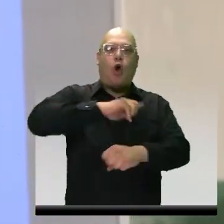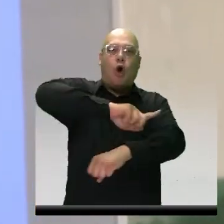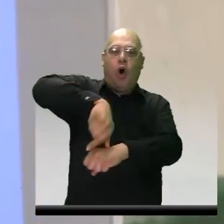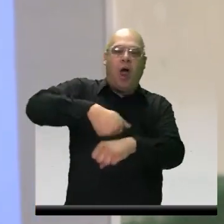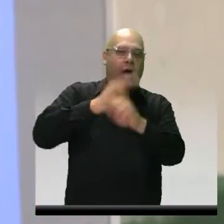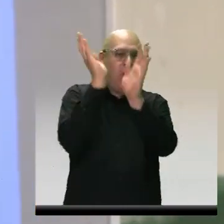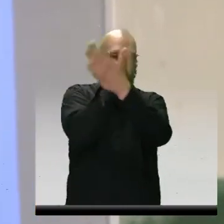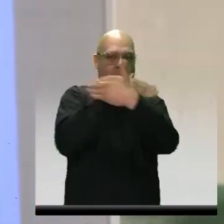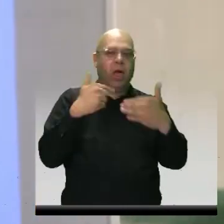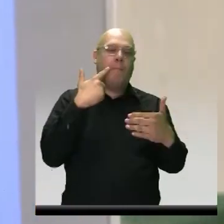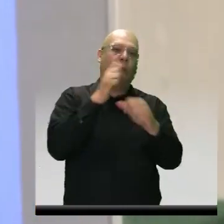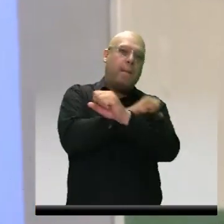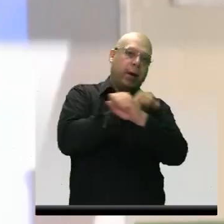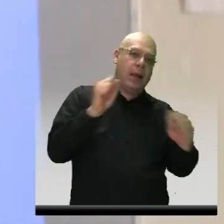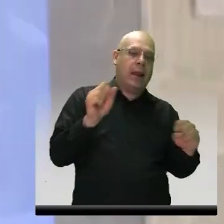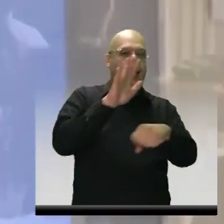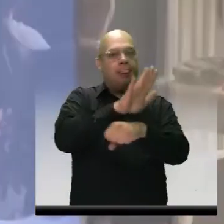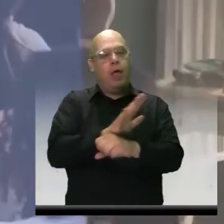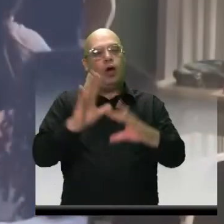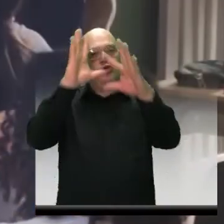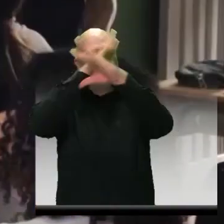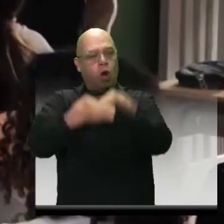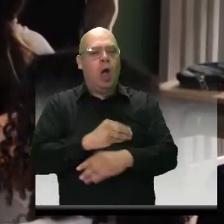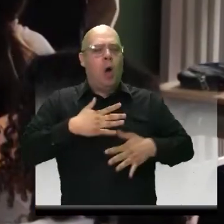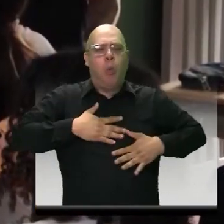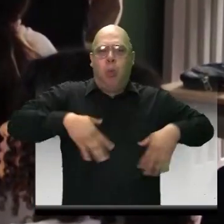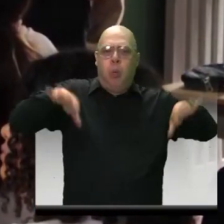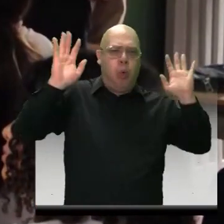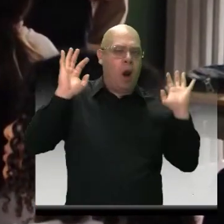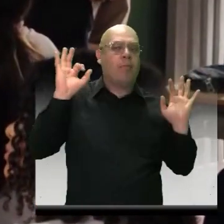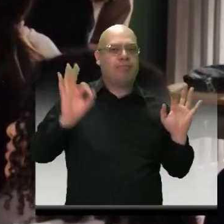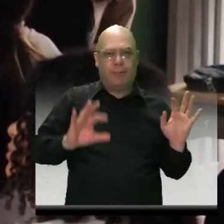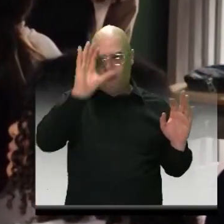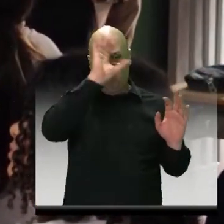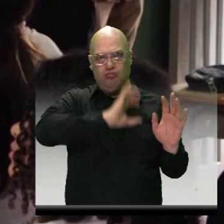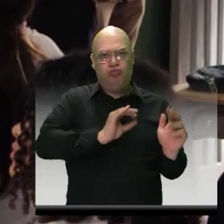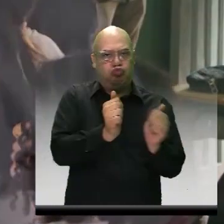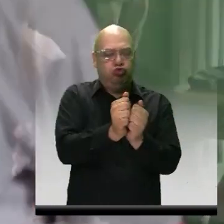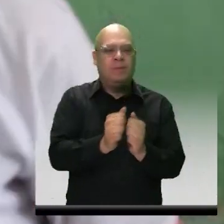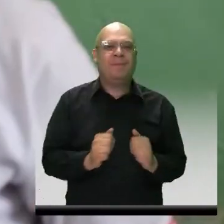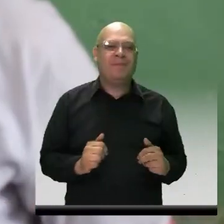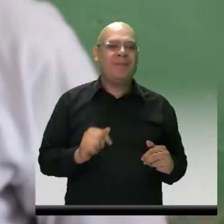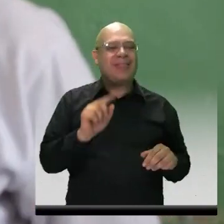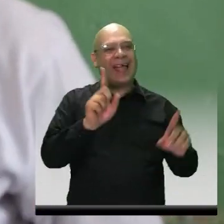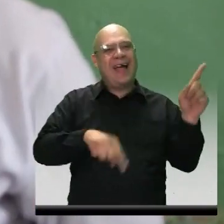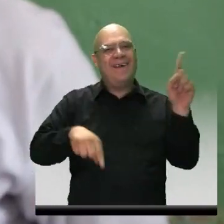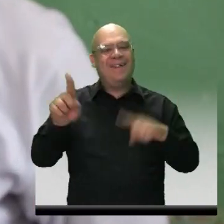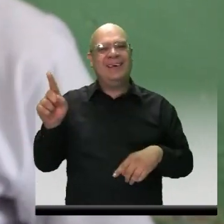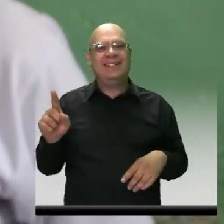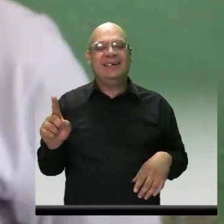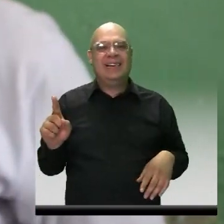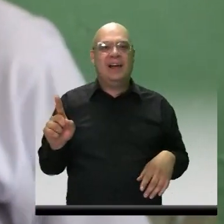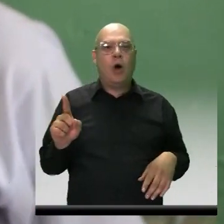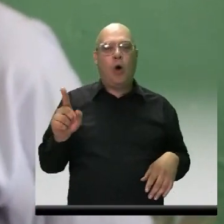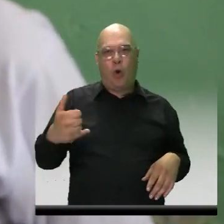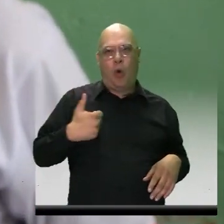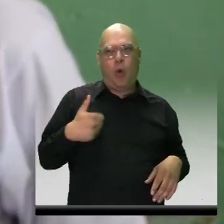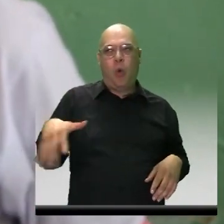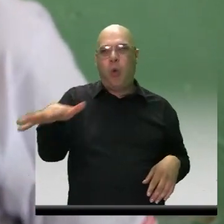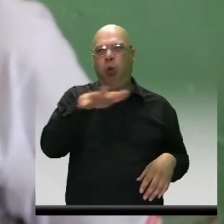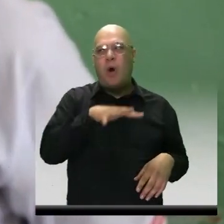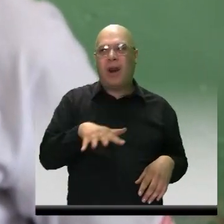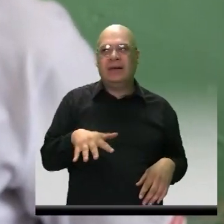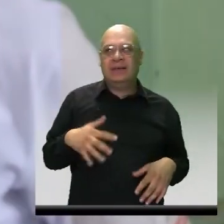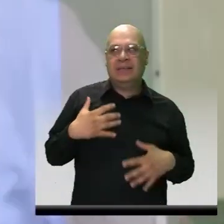ya sea en la mañana, en la tarde, en la noche. Yo sé que a veces a esa edad uno es muy desconfiado, y